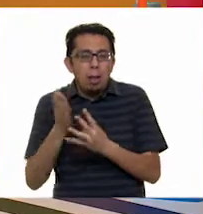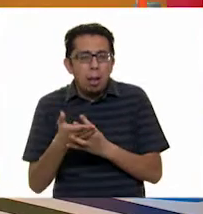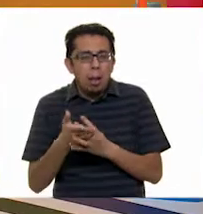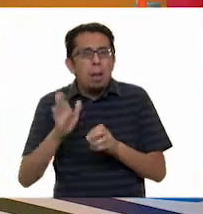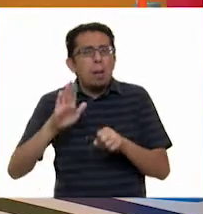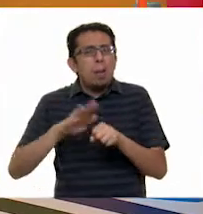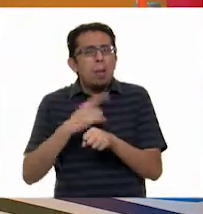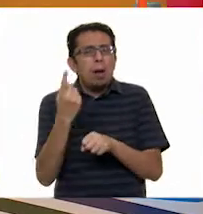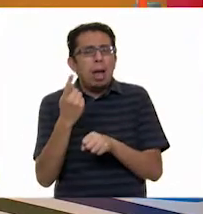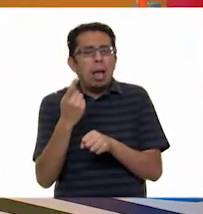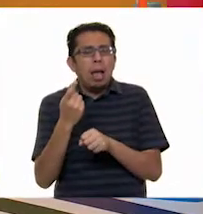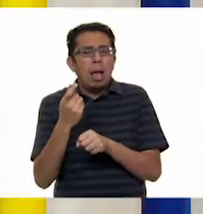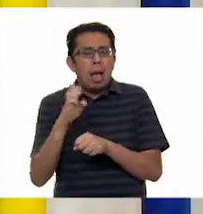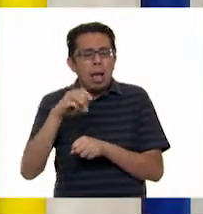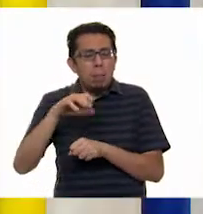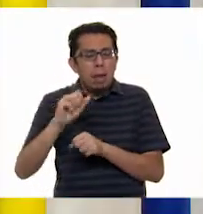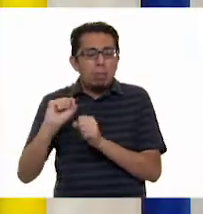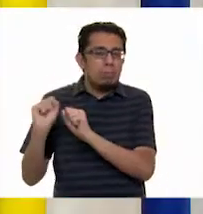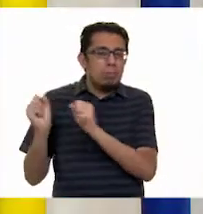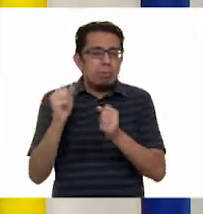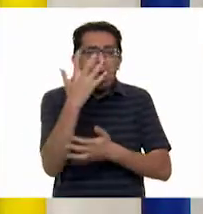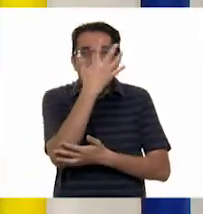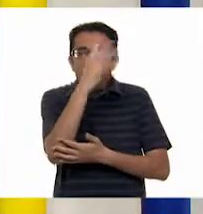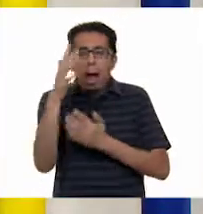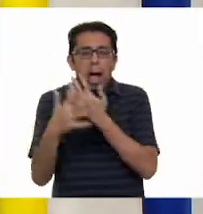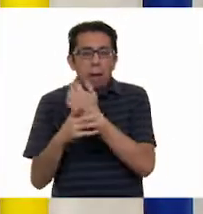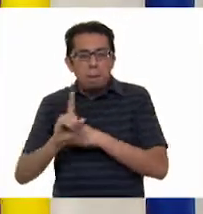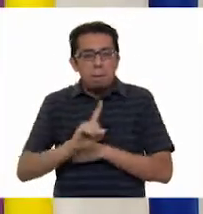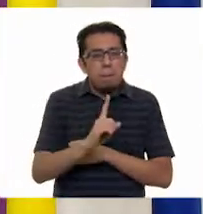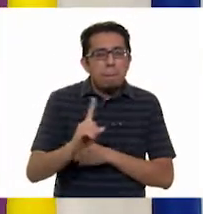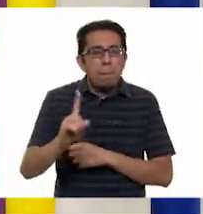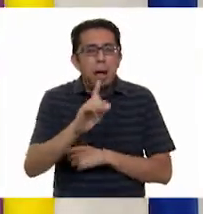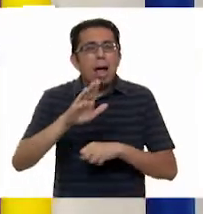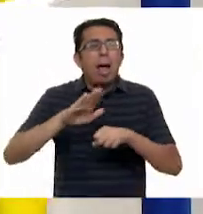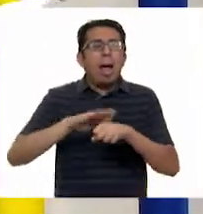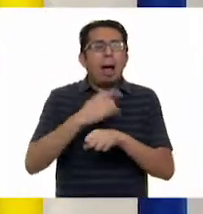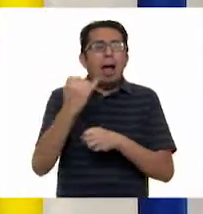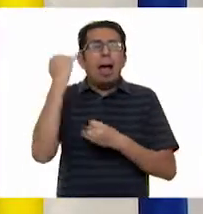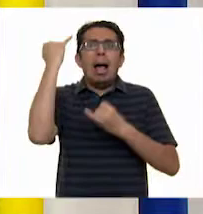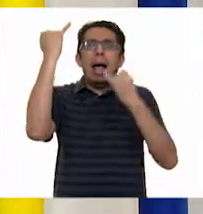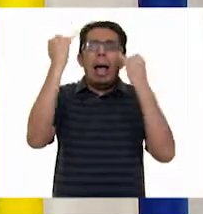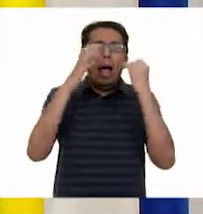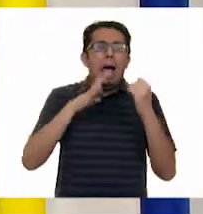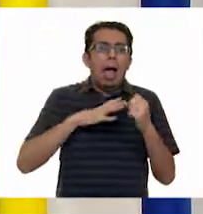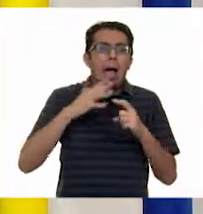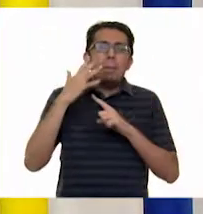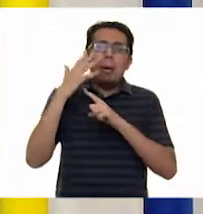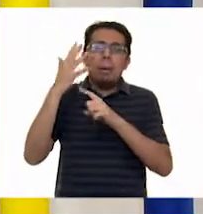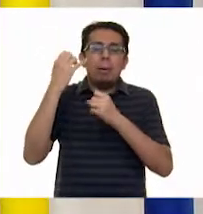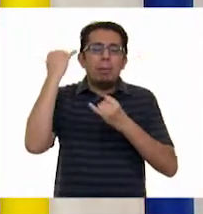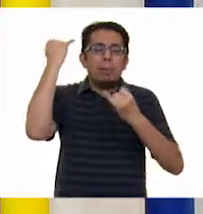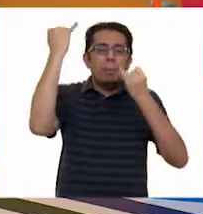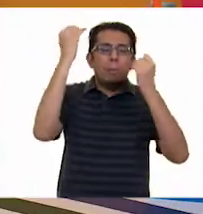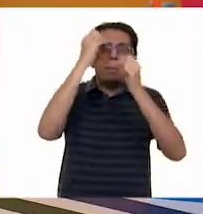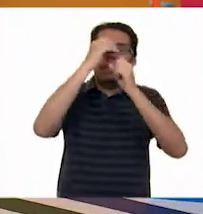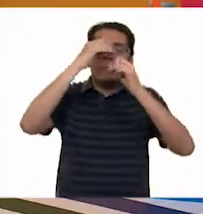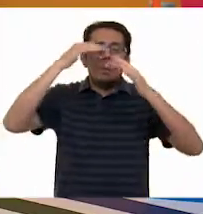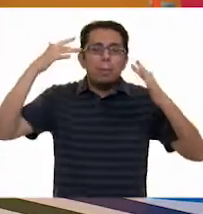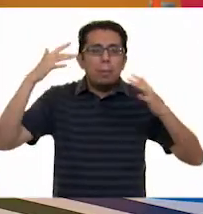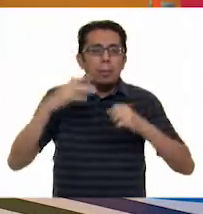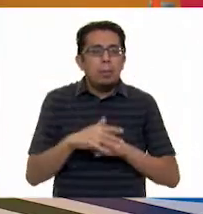corría entre los árboles? Pues porque imaginaba que estaba volando un papalote. Imaginaba, ¿verdad? ¿Y por